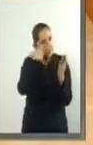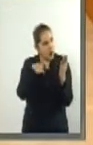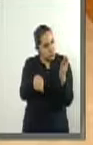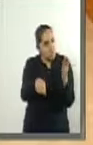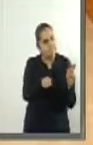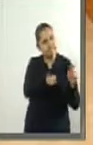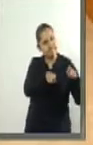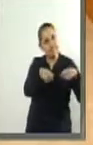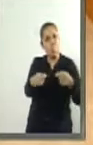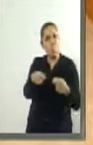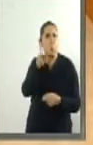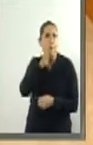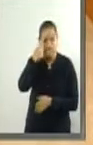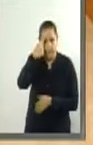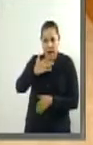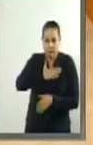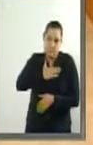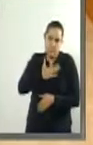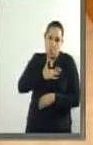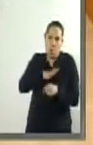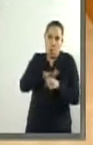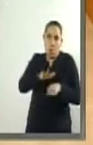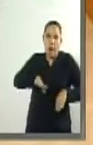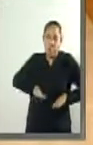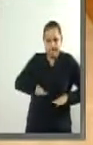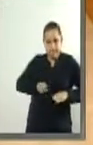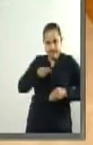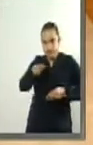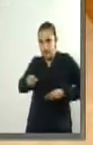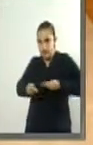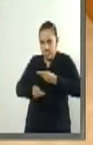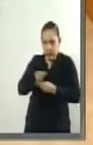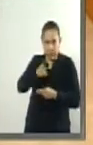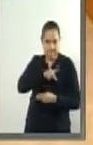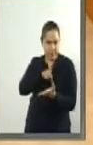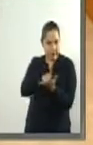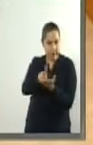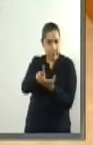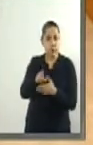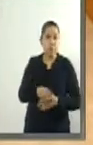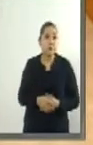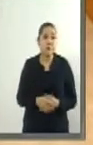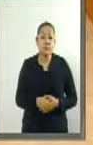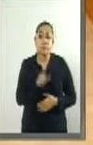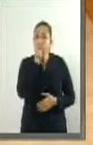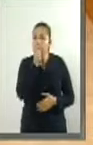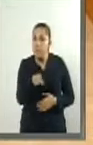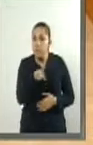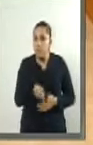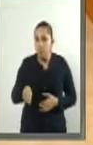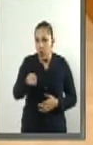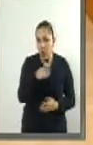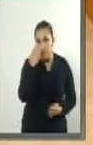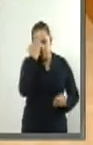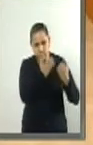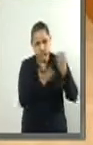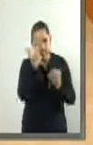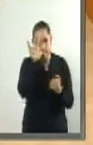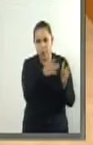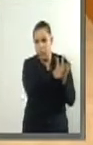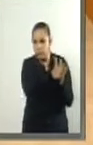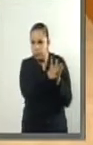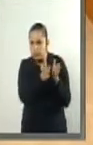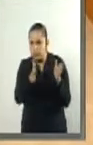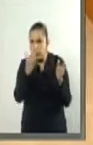derecho convengan después de lo cual inmediatamente se haya desahogada la vista o haya transcurrido el